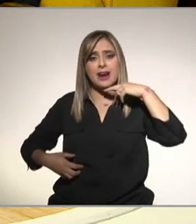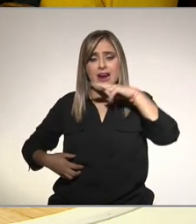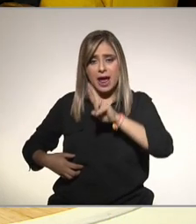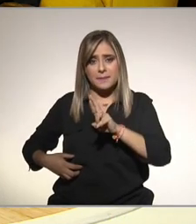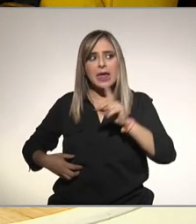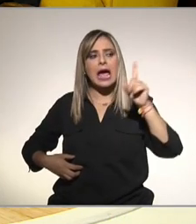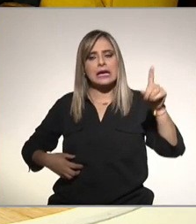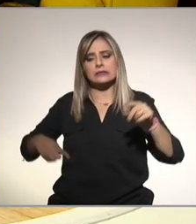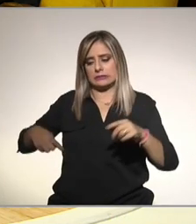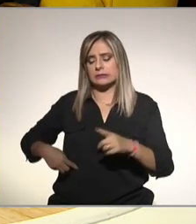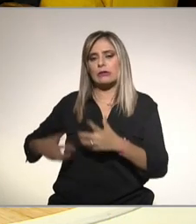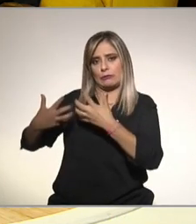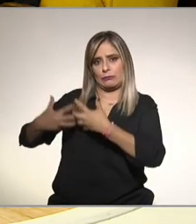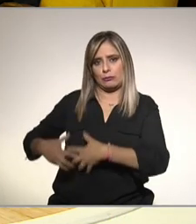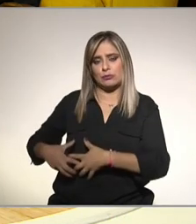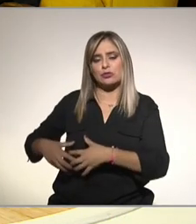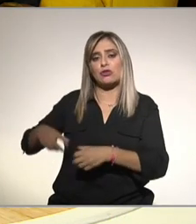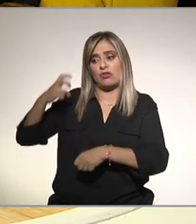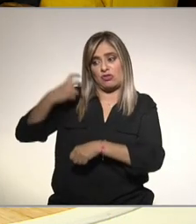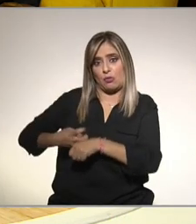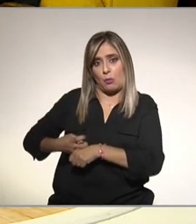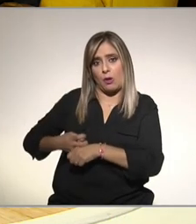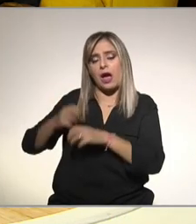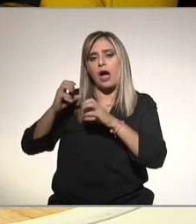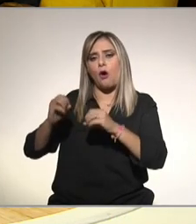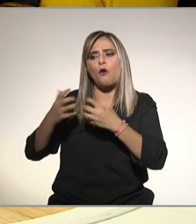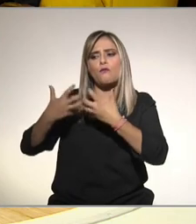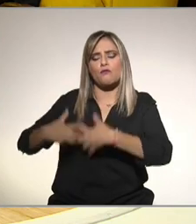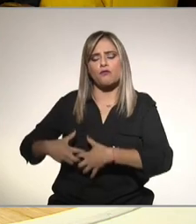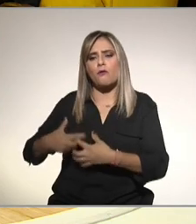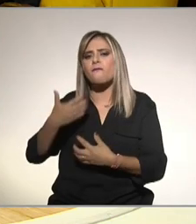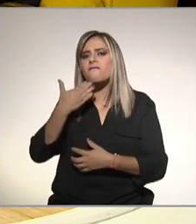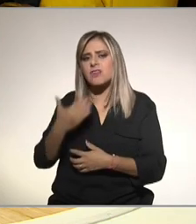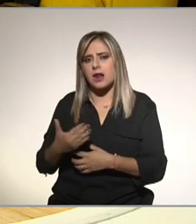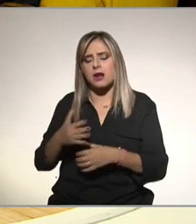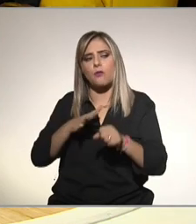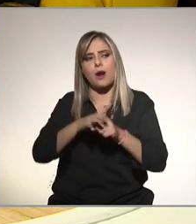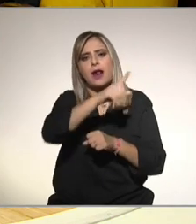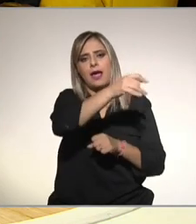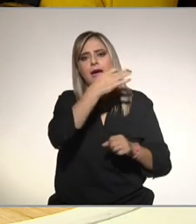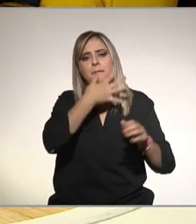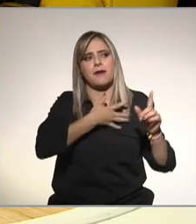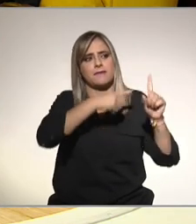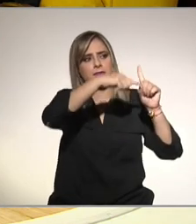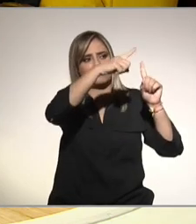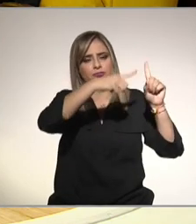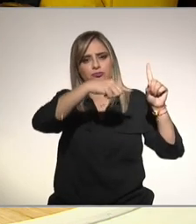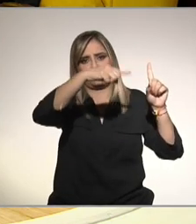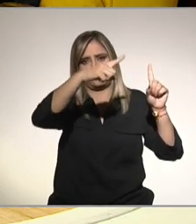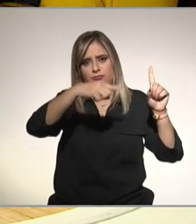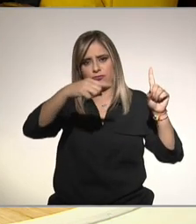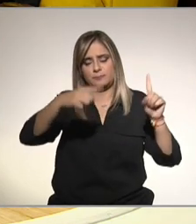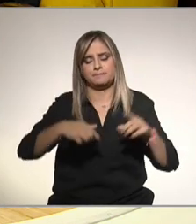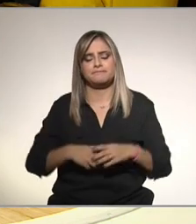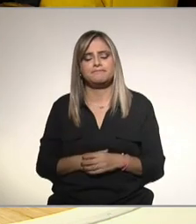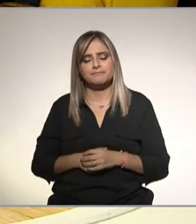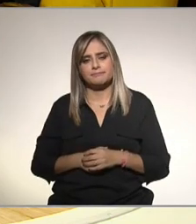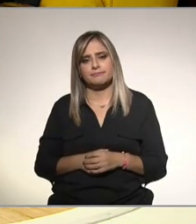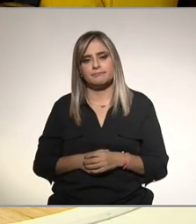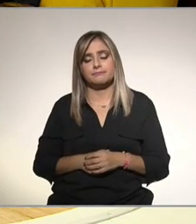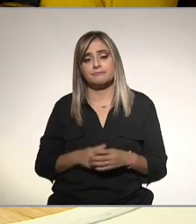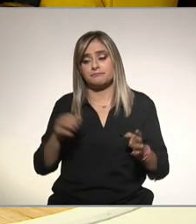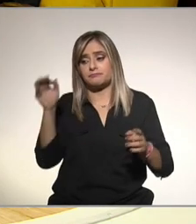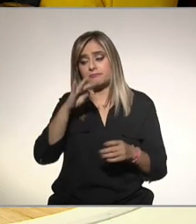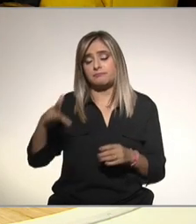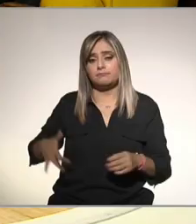eso lo que nos va a medir es la dureza o la resistencia del hígado y de esa manera puede calcular estas dos cosas si tiene